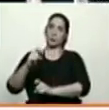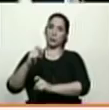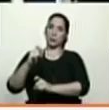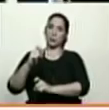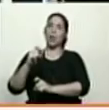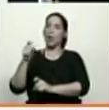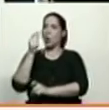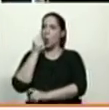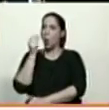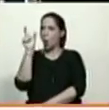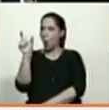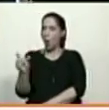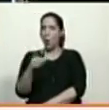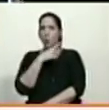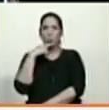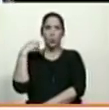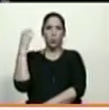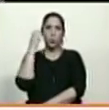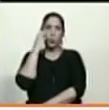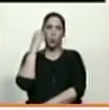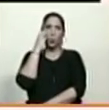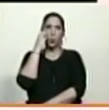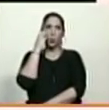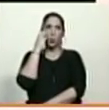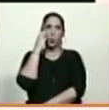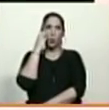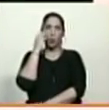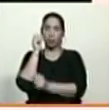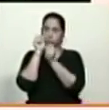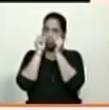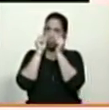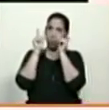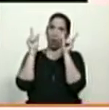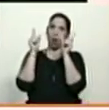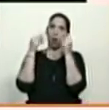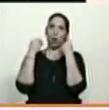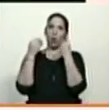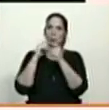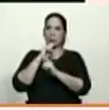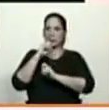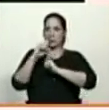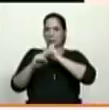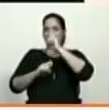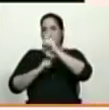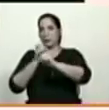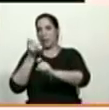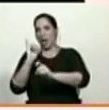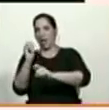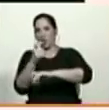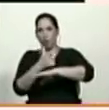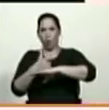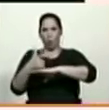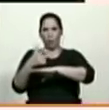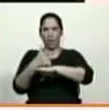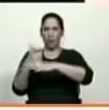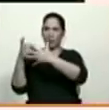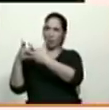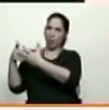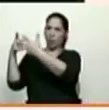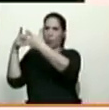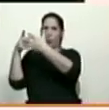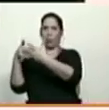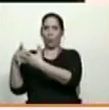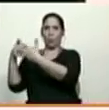como a veces impresiona la obsesión que se tiene desde el gobierno de los Estados Unidos de